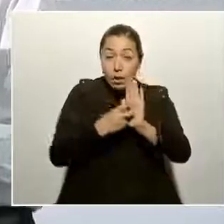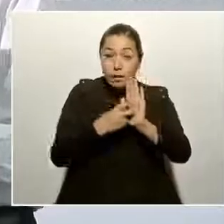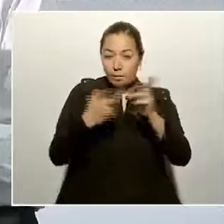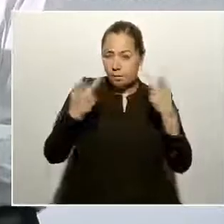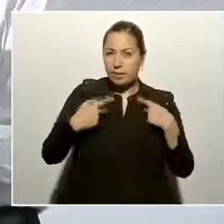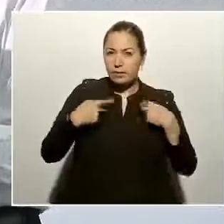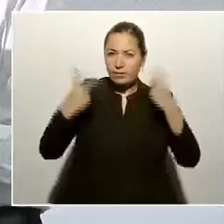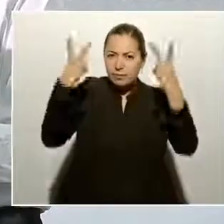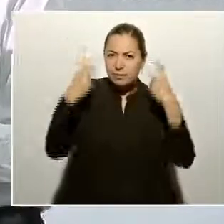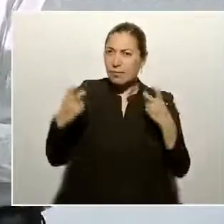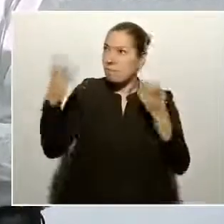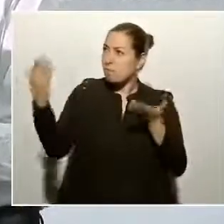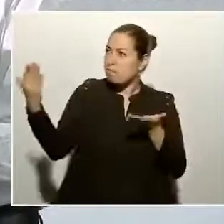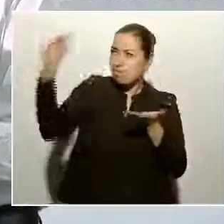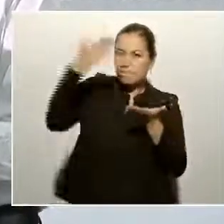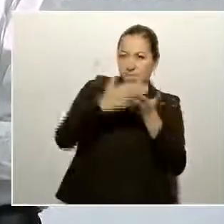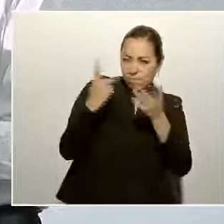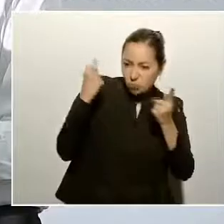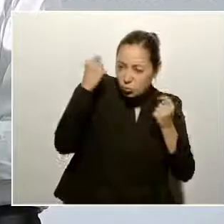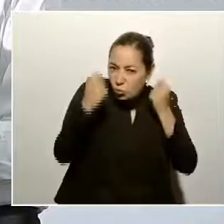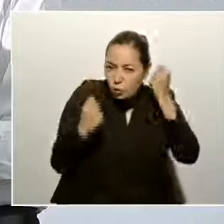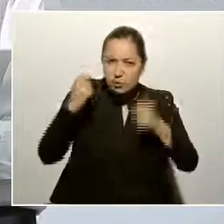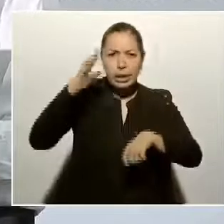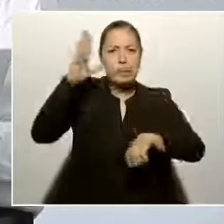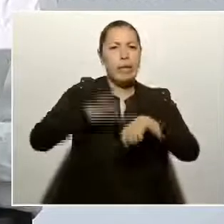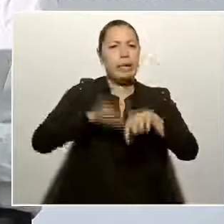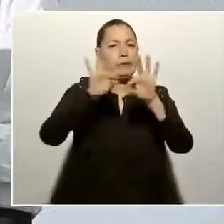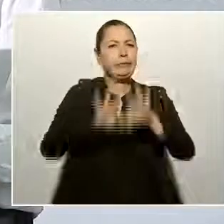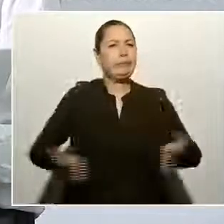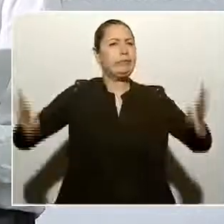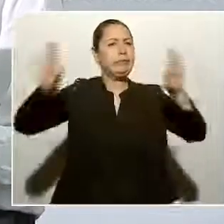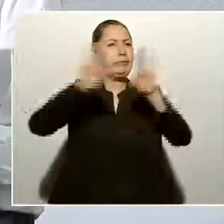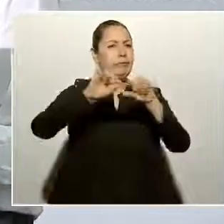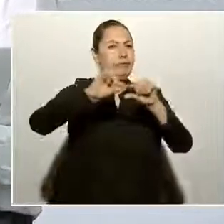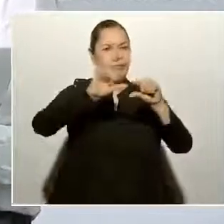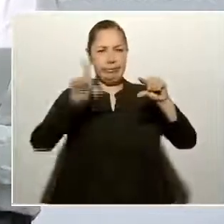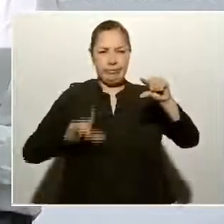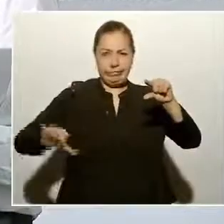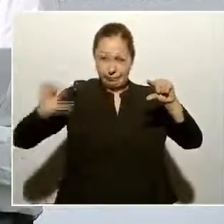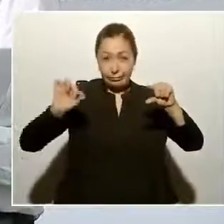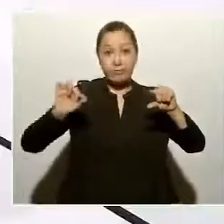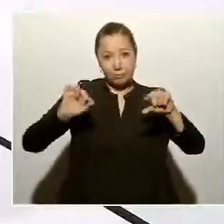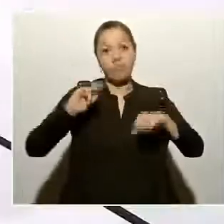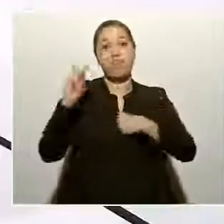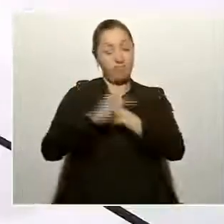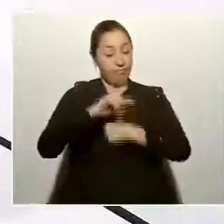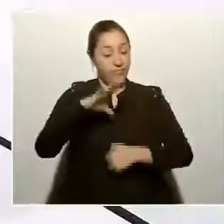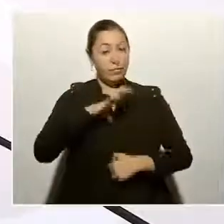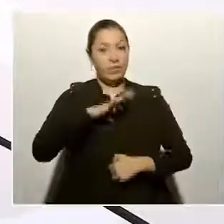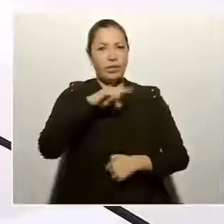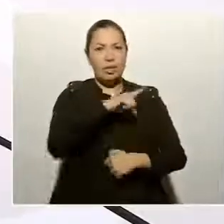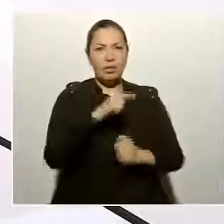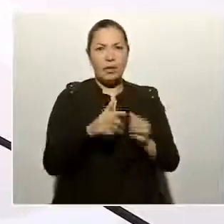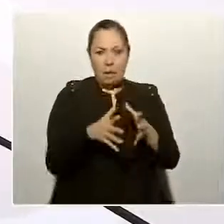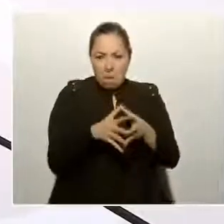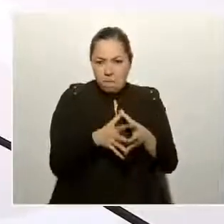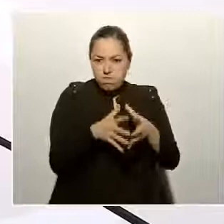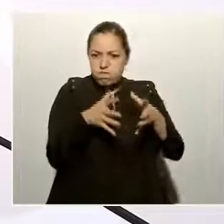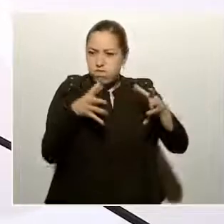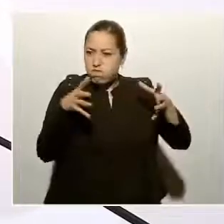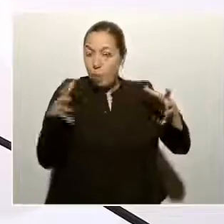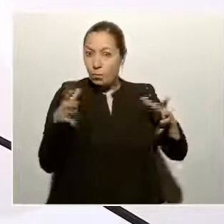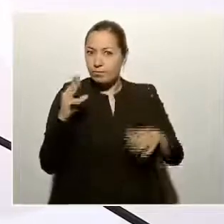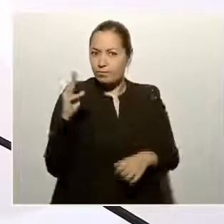importantes del país. Además, en crecimiento. Y